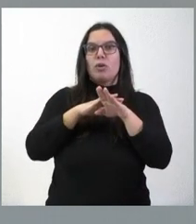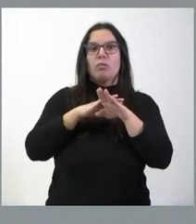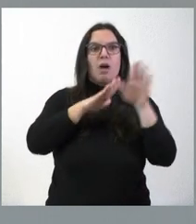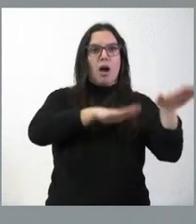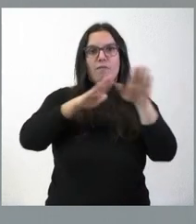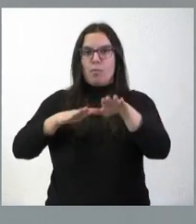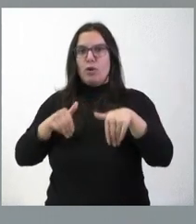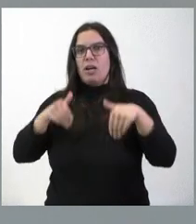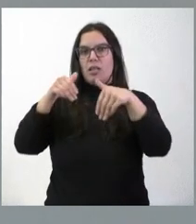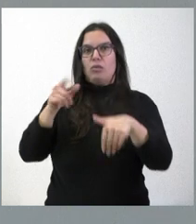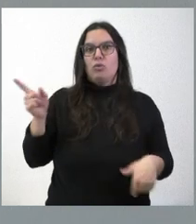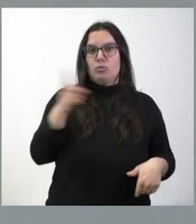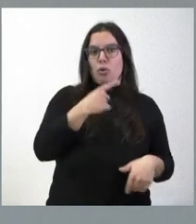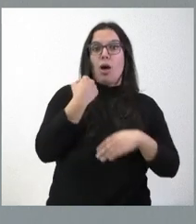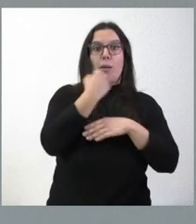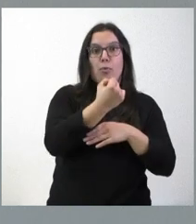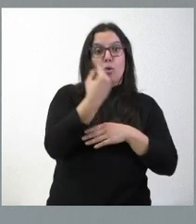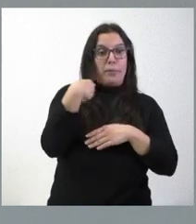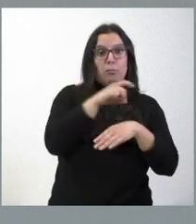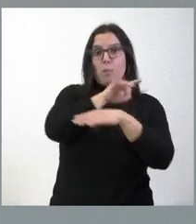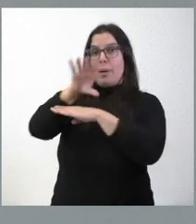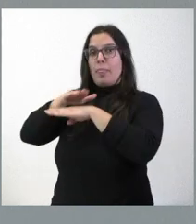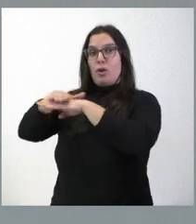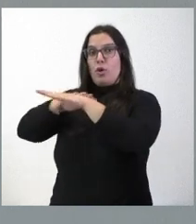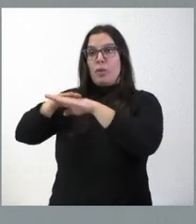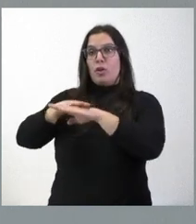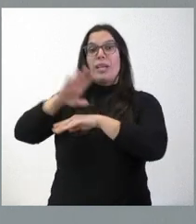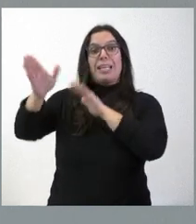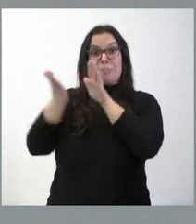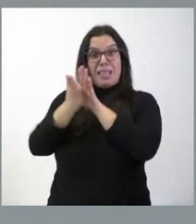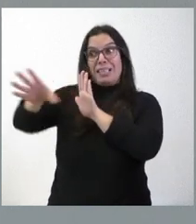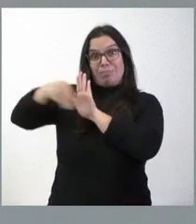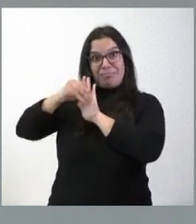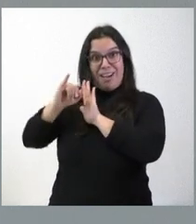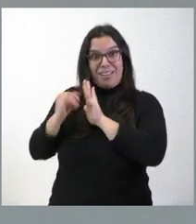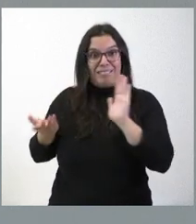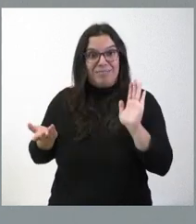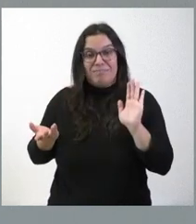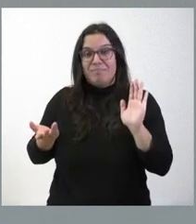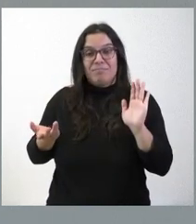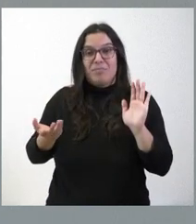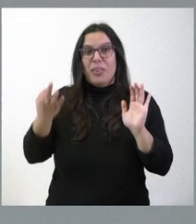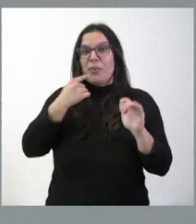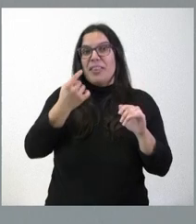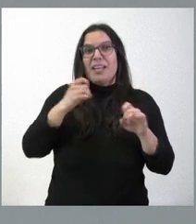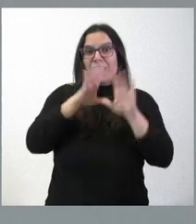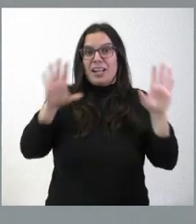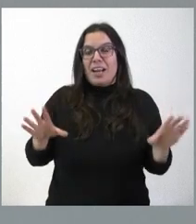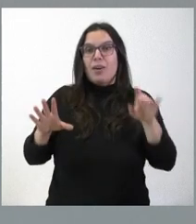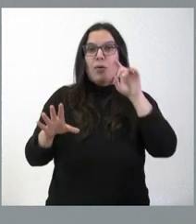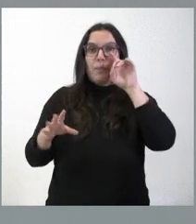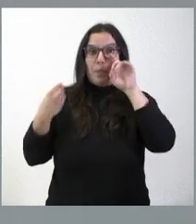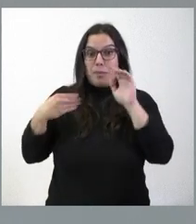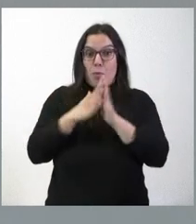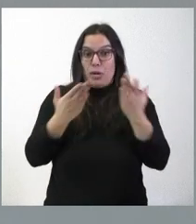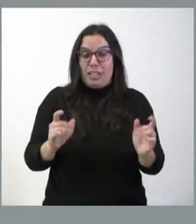contarían con nuestro apoyo. Así fueron remitidos al Gobierno y así constan en el expediente del Gobierno. Por tanto, hay que dejar muy claro, y lo dice el propio